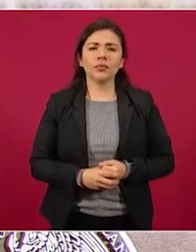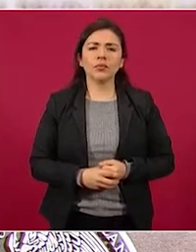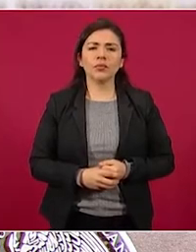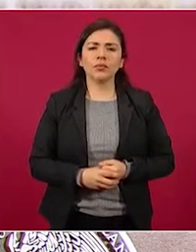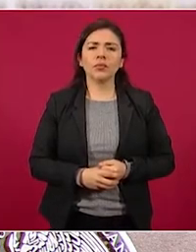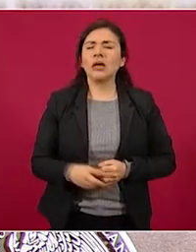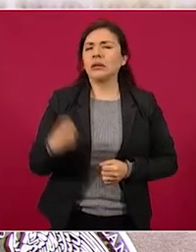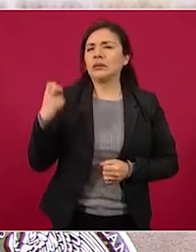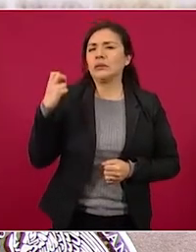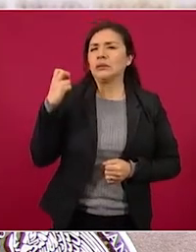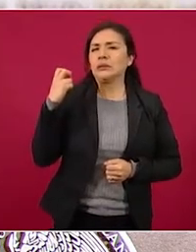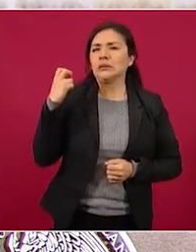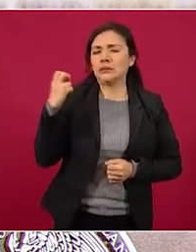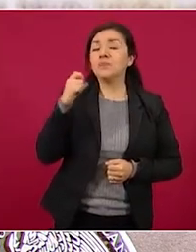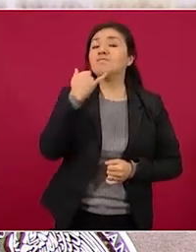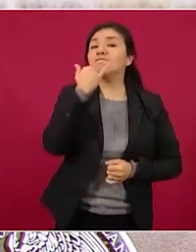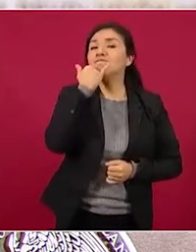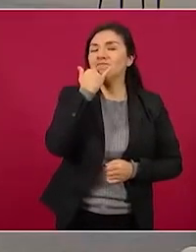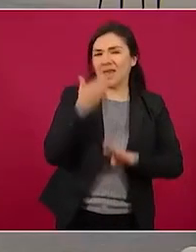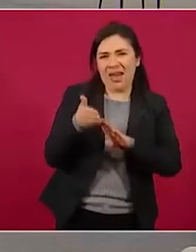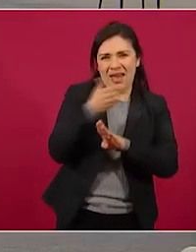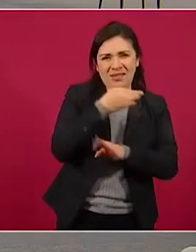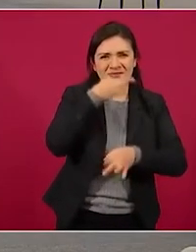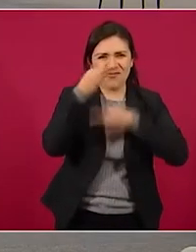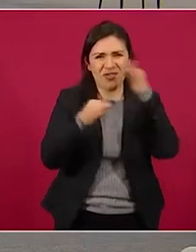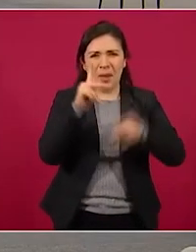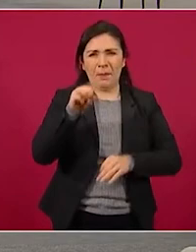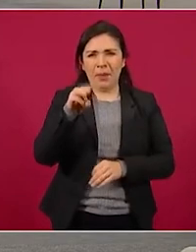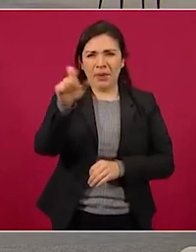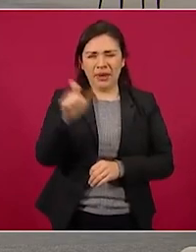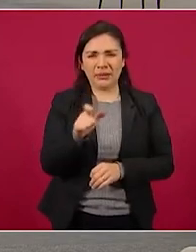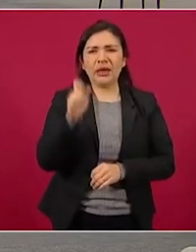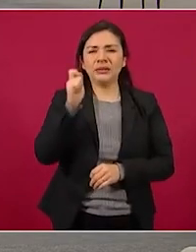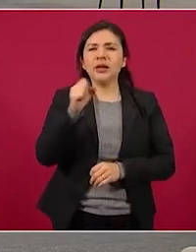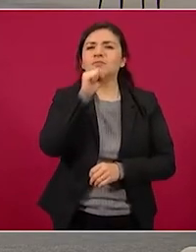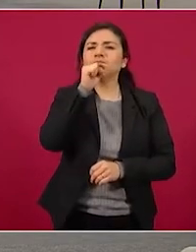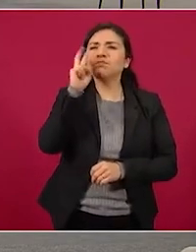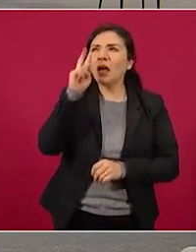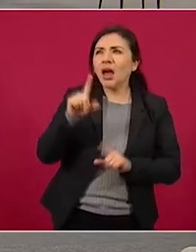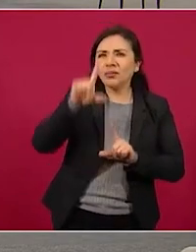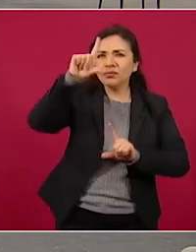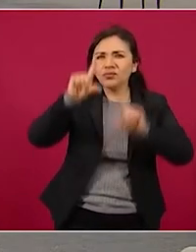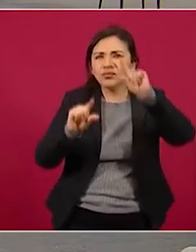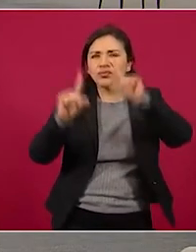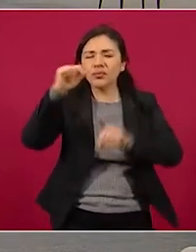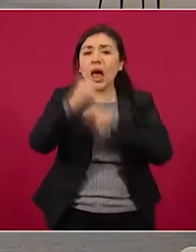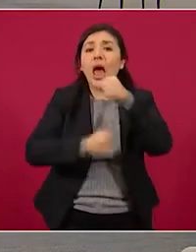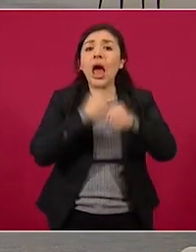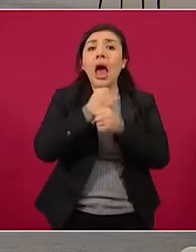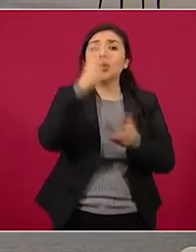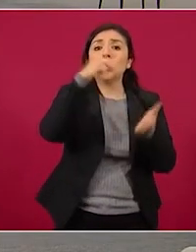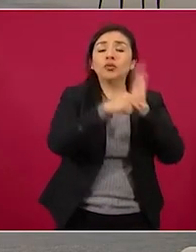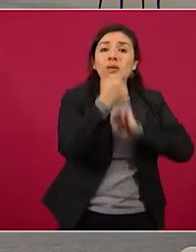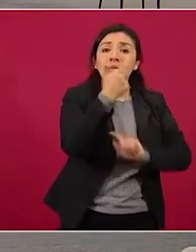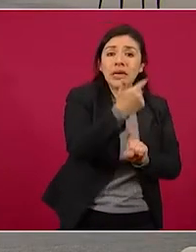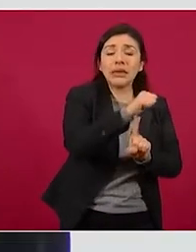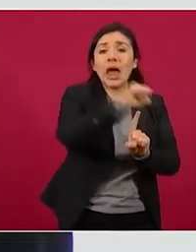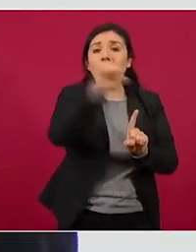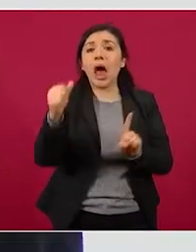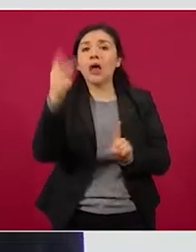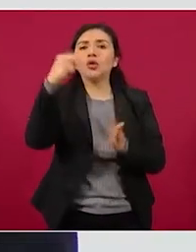La anterior es una gráfica de Pemex. Entre los años 2007 y